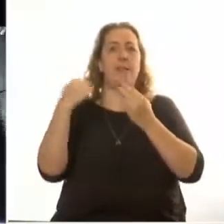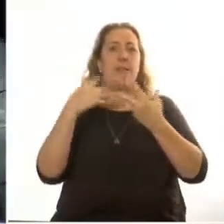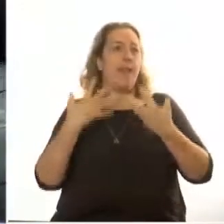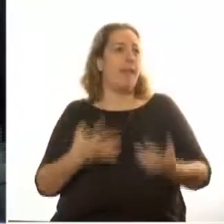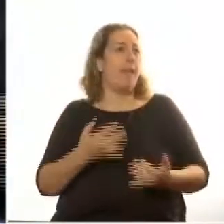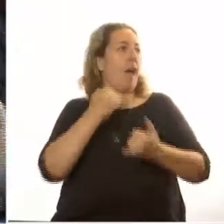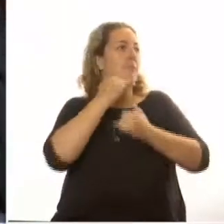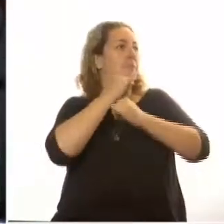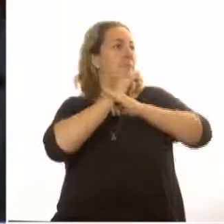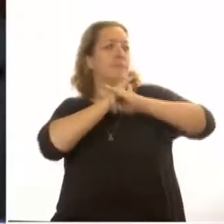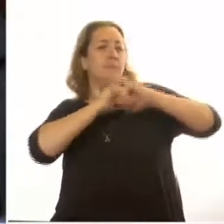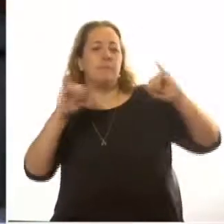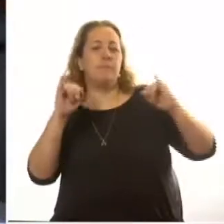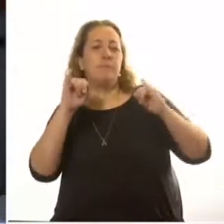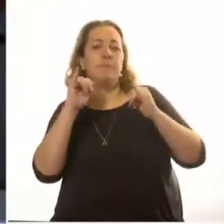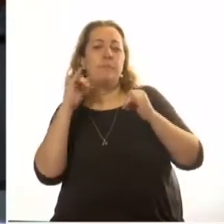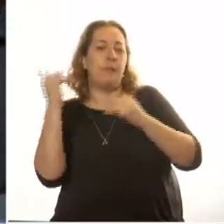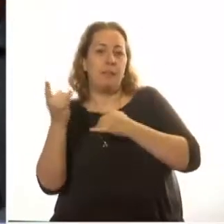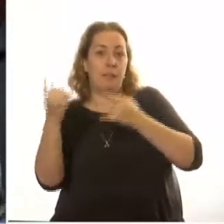Pero no desde fuera, desde dentro.